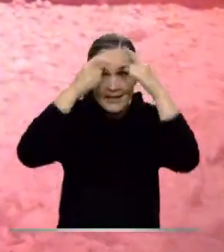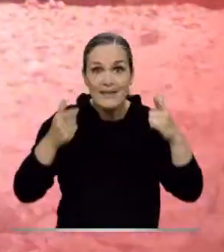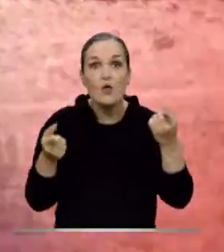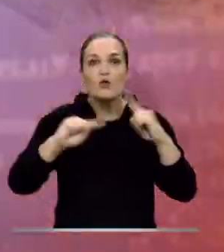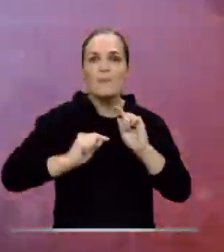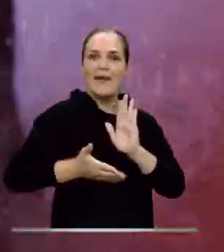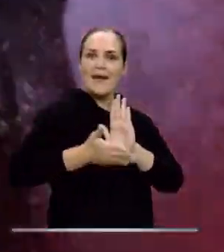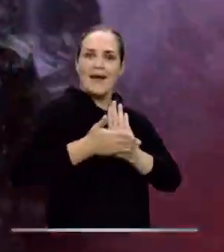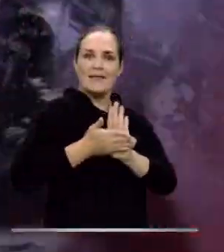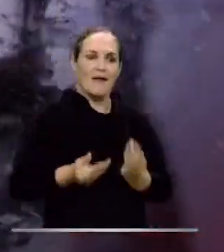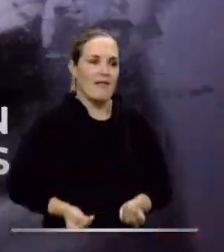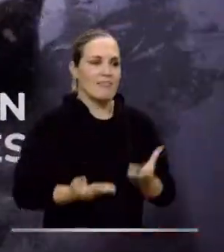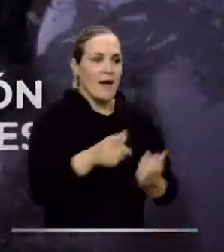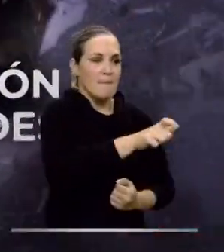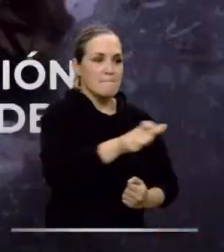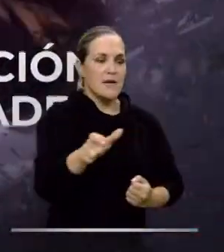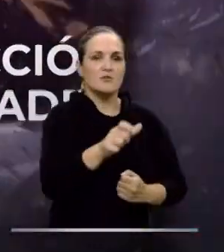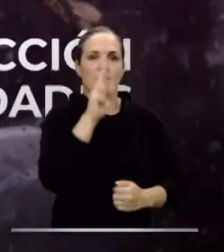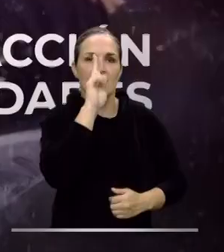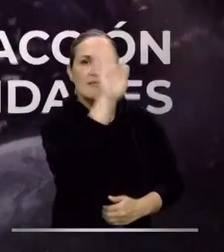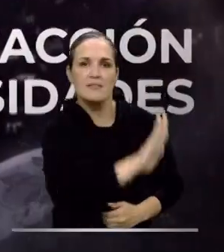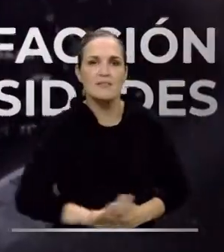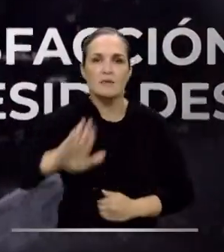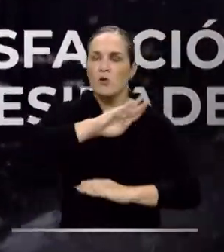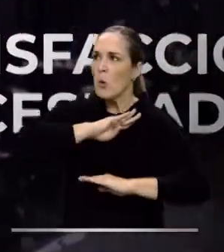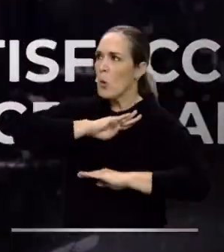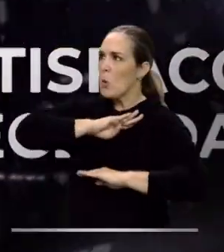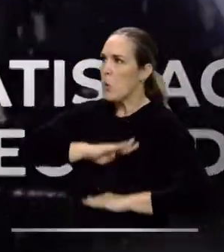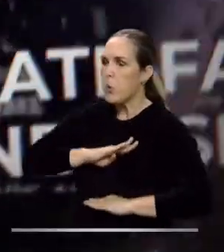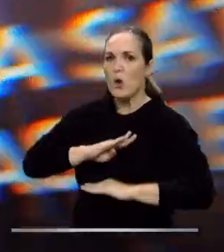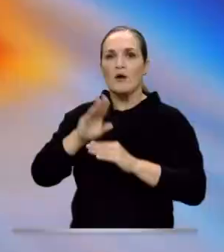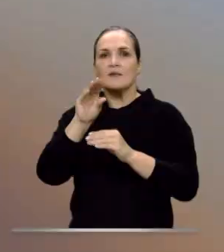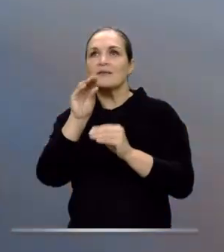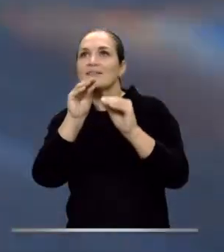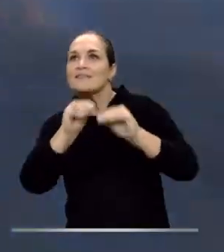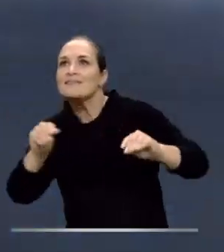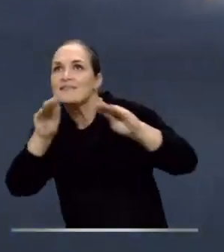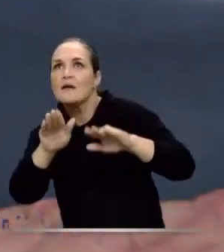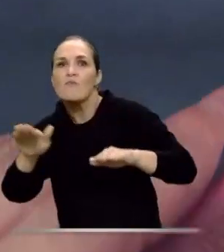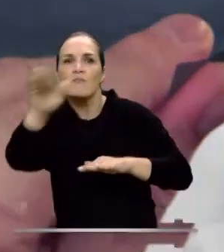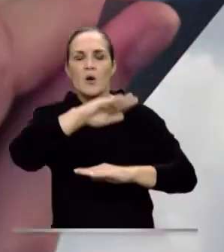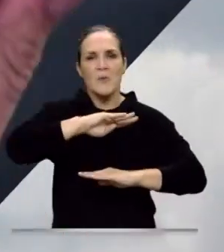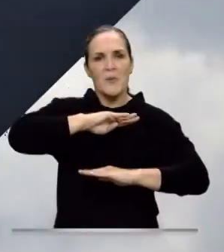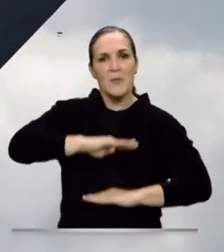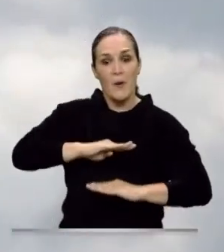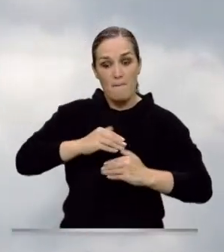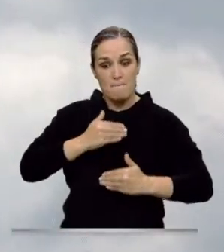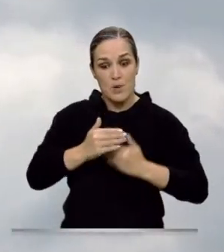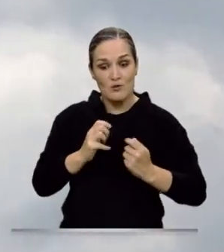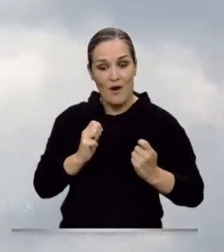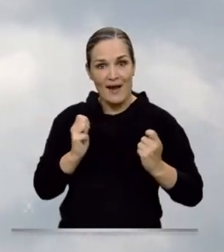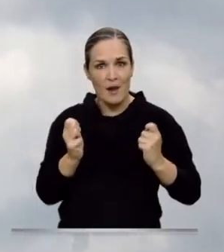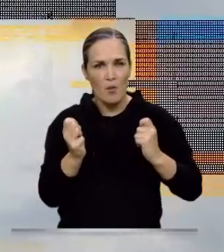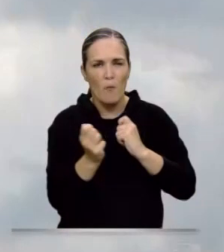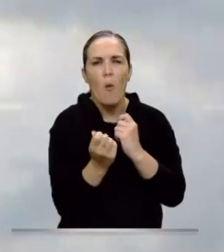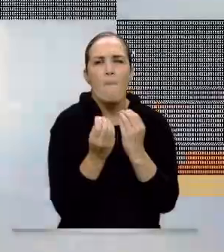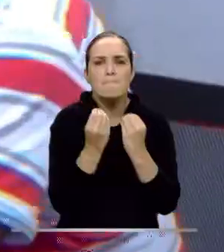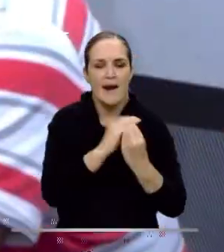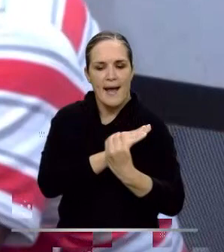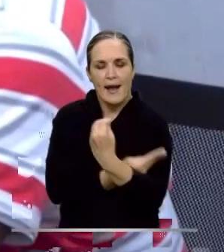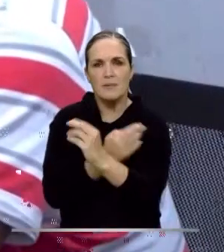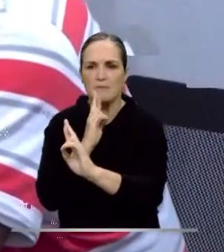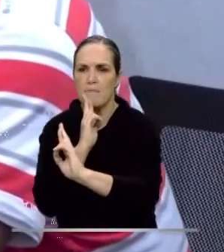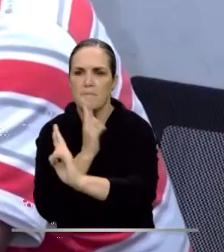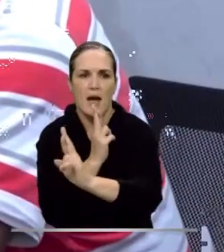y garantizar la satisfacción de las necesidades nacionales y territoriales. Este es un proceso de cambio que busca mejorar